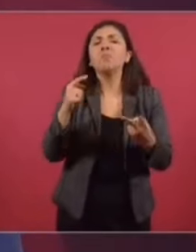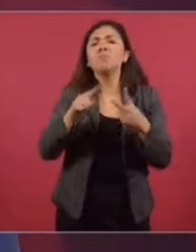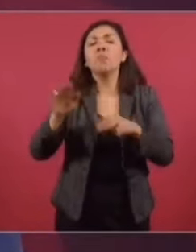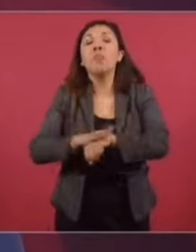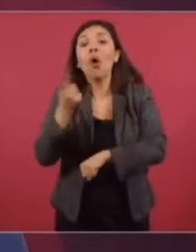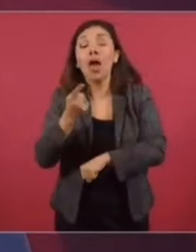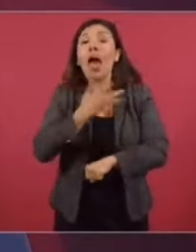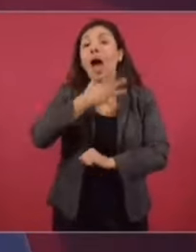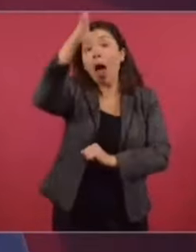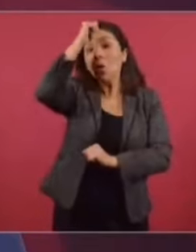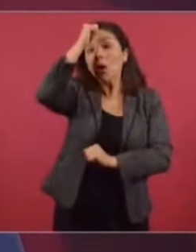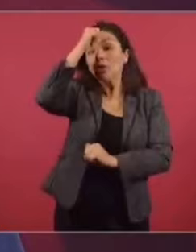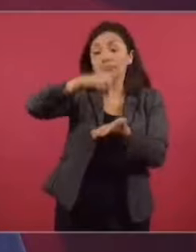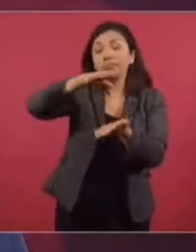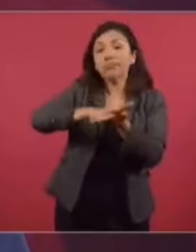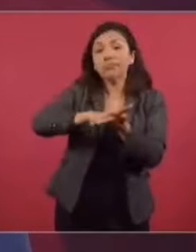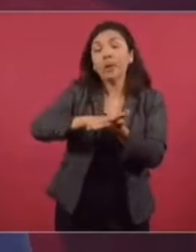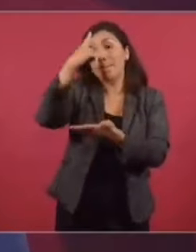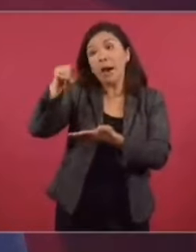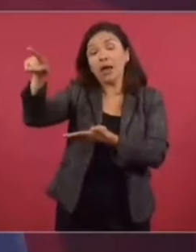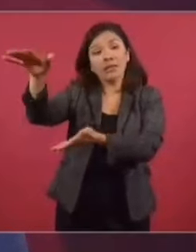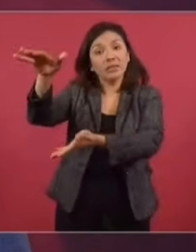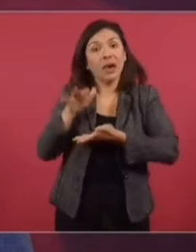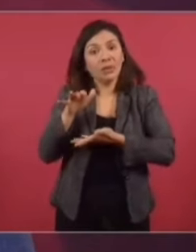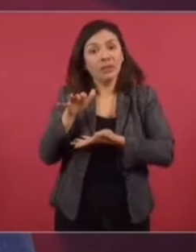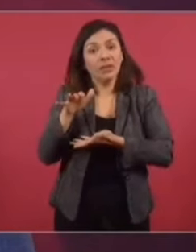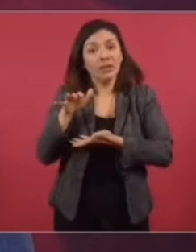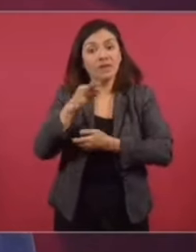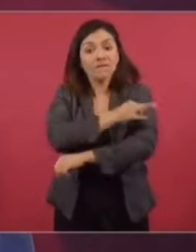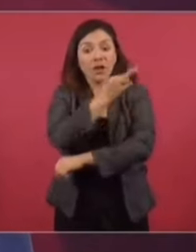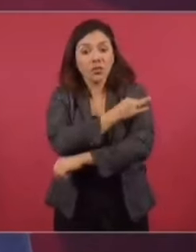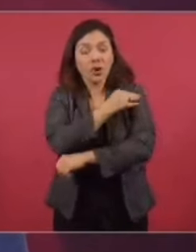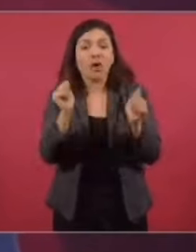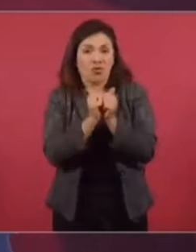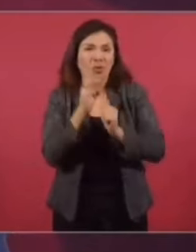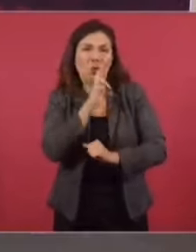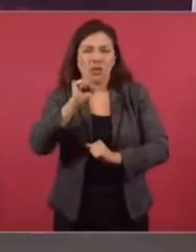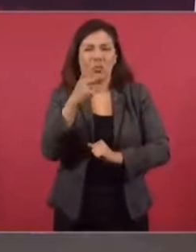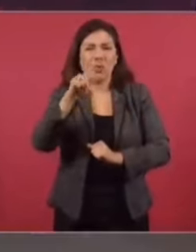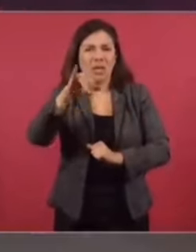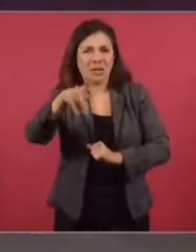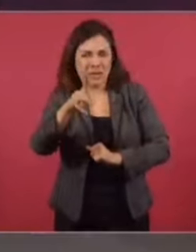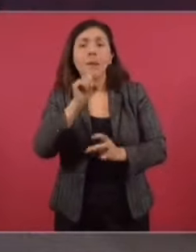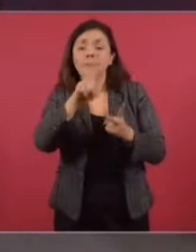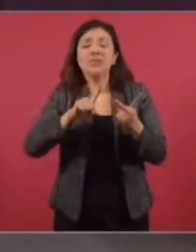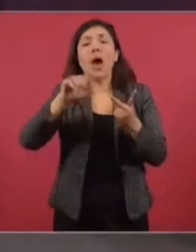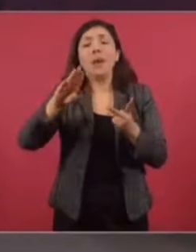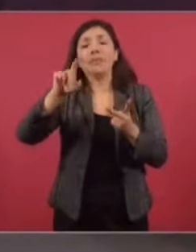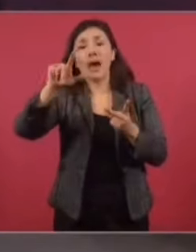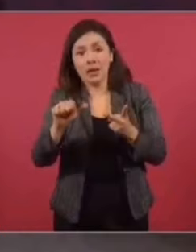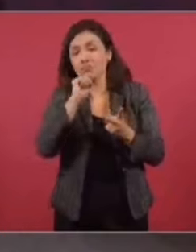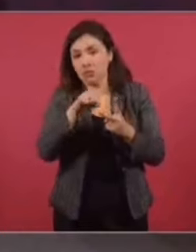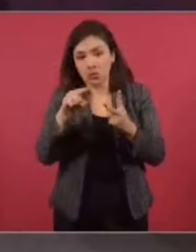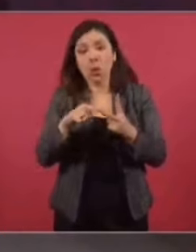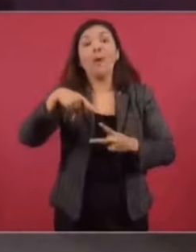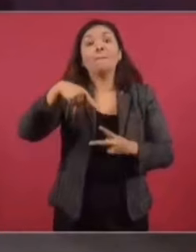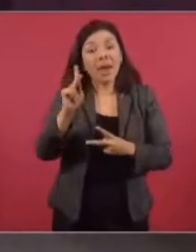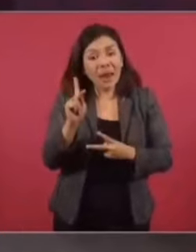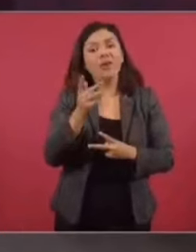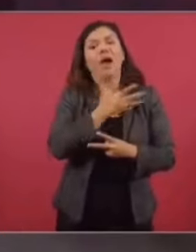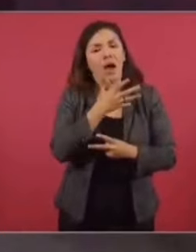Porque se tenían convenios ya establecidos de entrega con Sputnik y también lo mismo con Abdala. Pero hay también